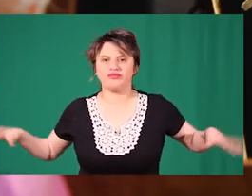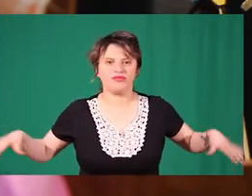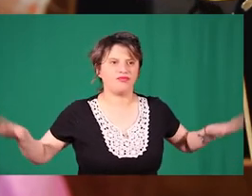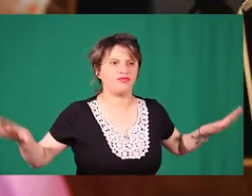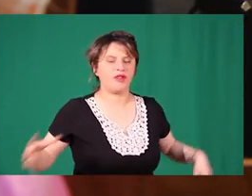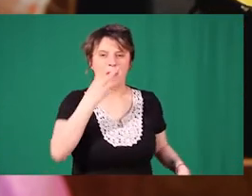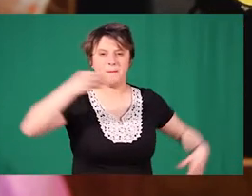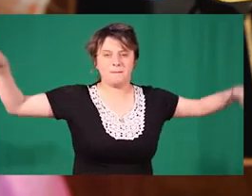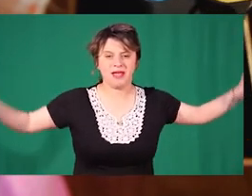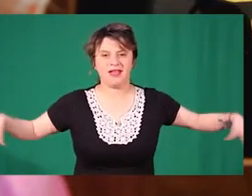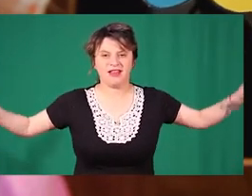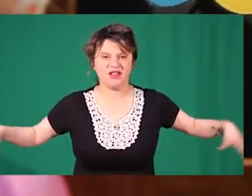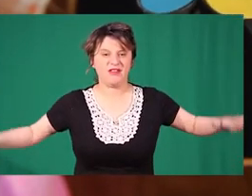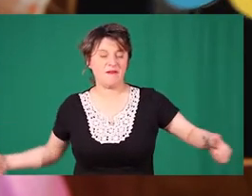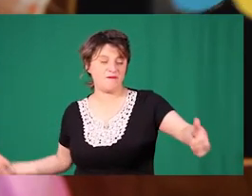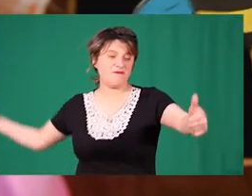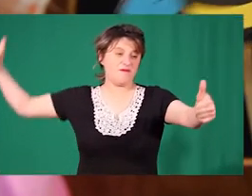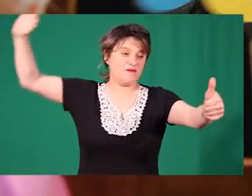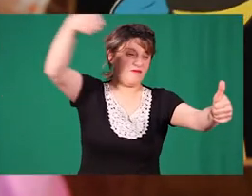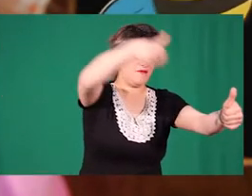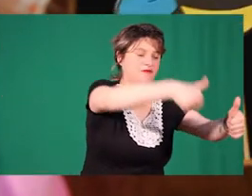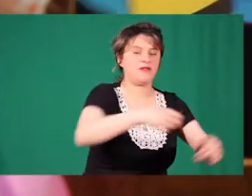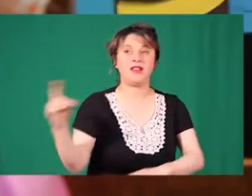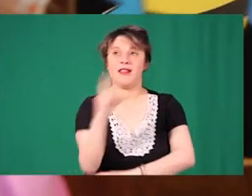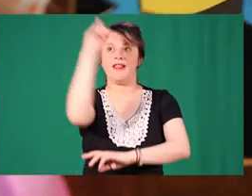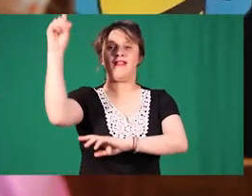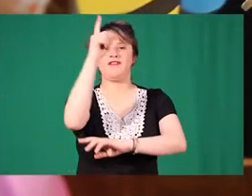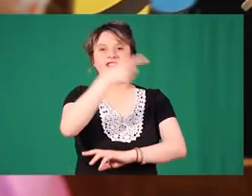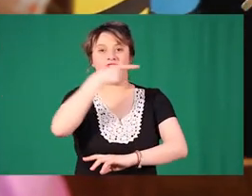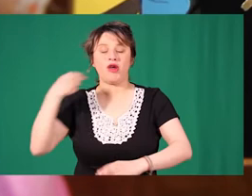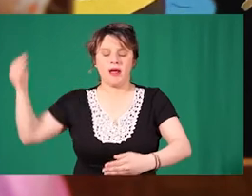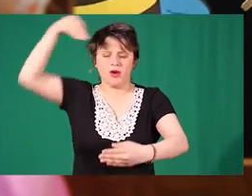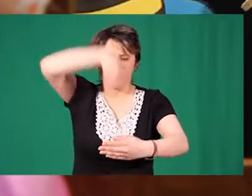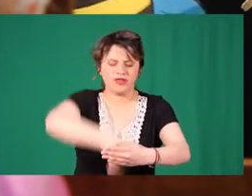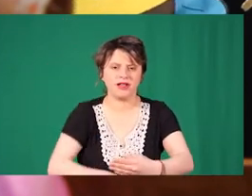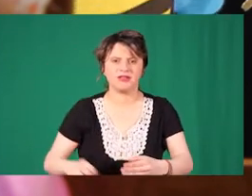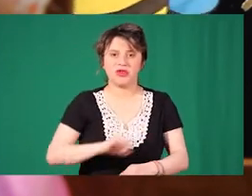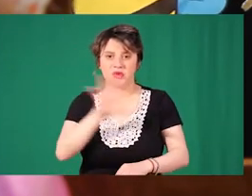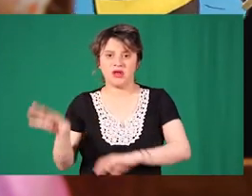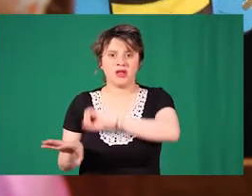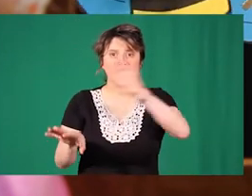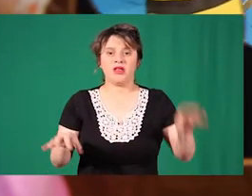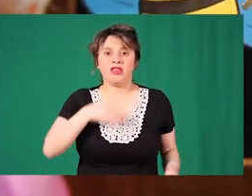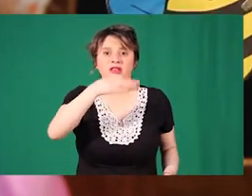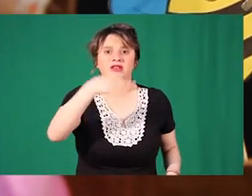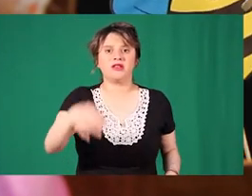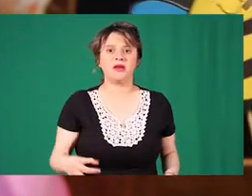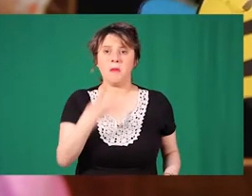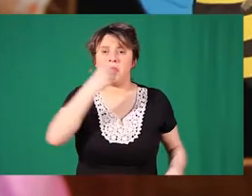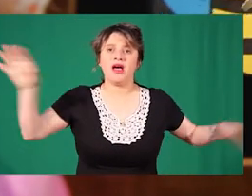Era el pajarito que venía velozmente hacia ella La abejita logra esconderse dentro de una de las flores y exclama